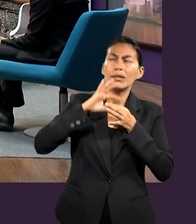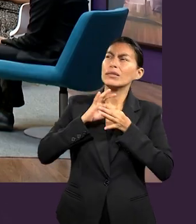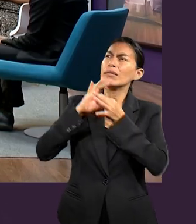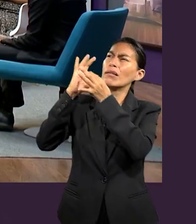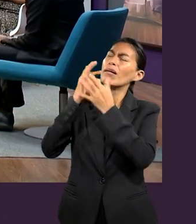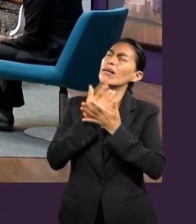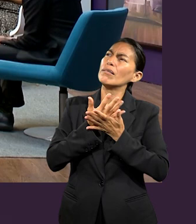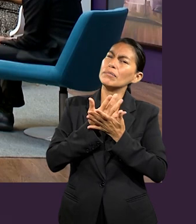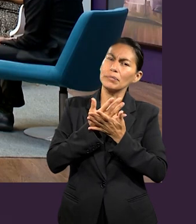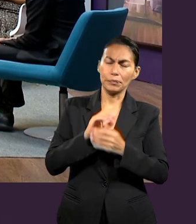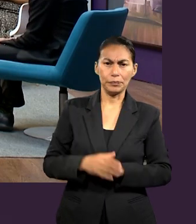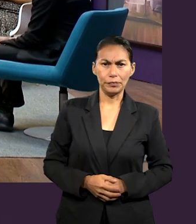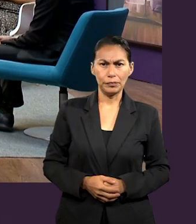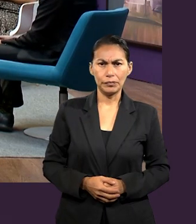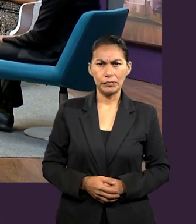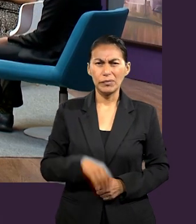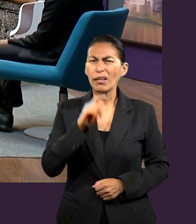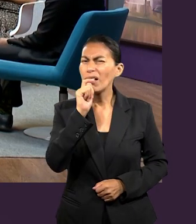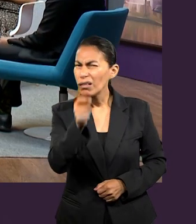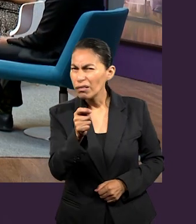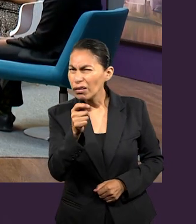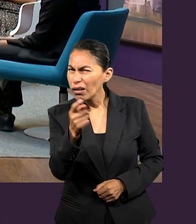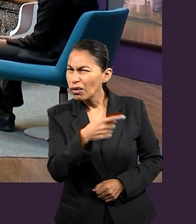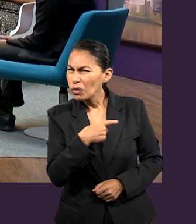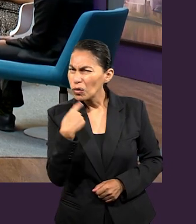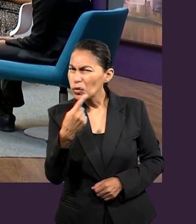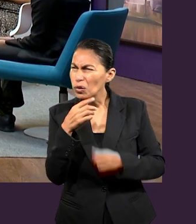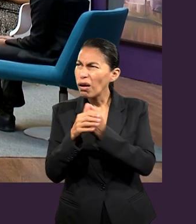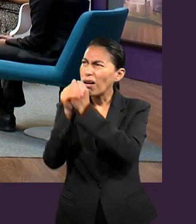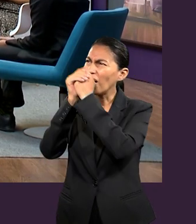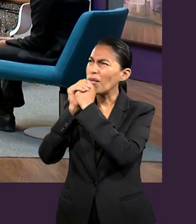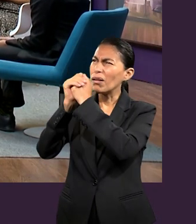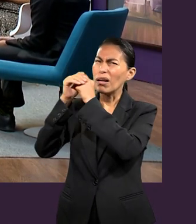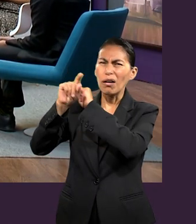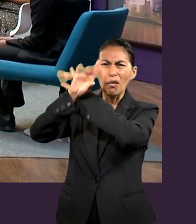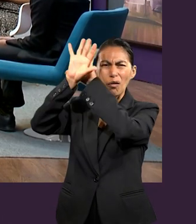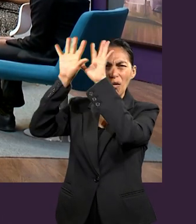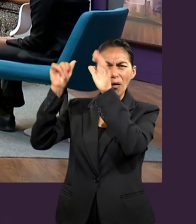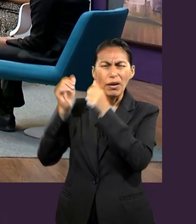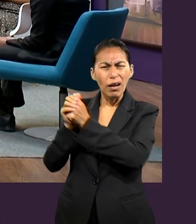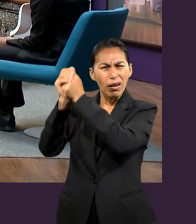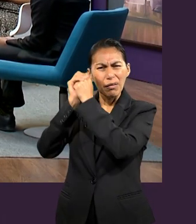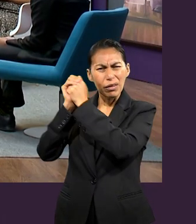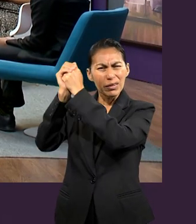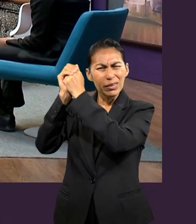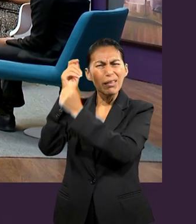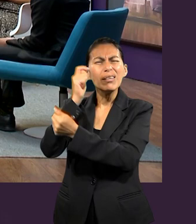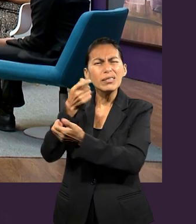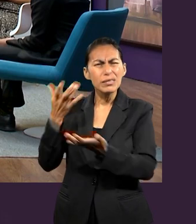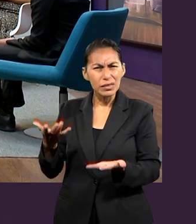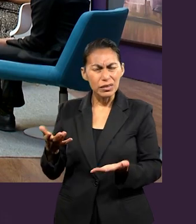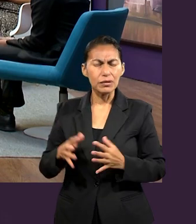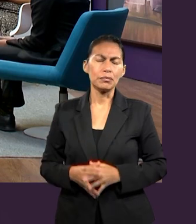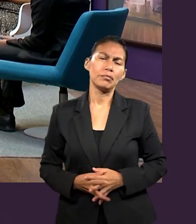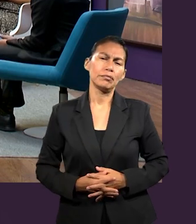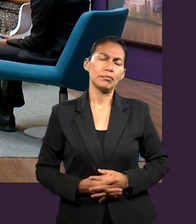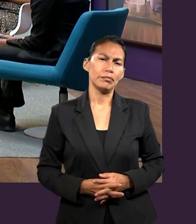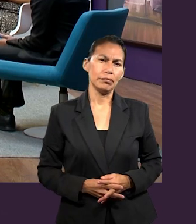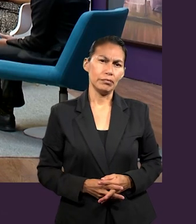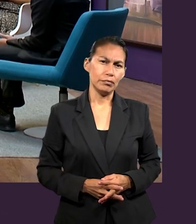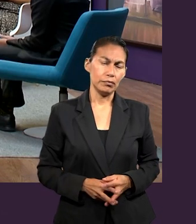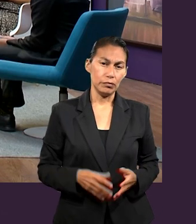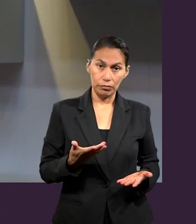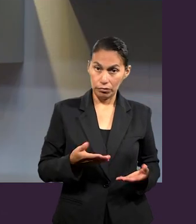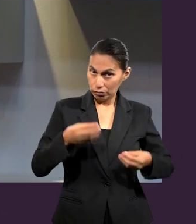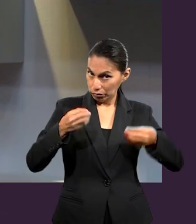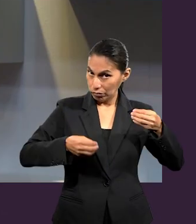le viene a su mente cuando dice que seamos para alabanza de su gloria? ¿Qué captan ustedes? A mí me...